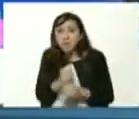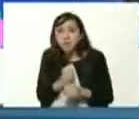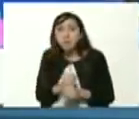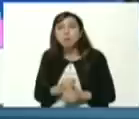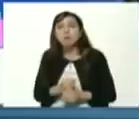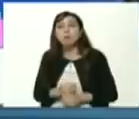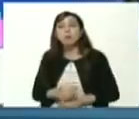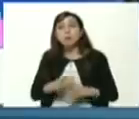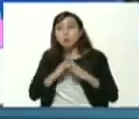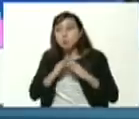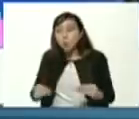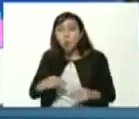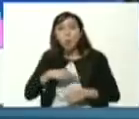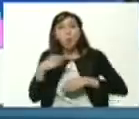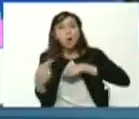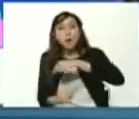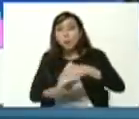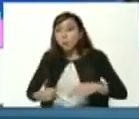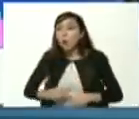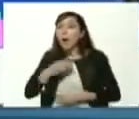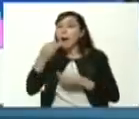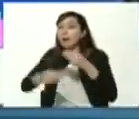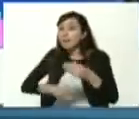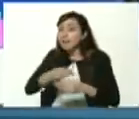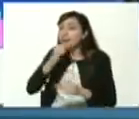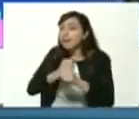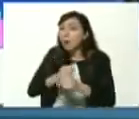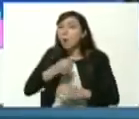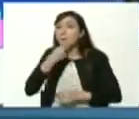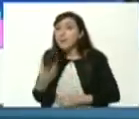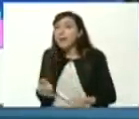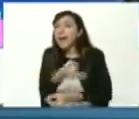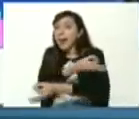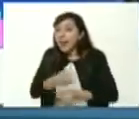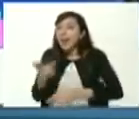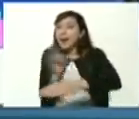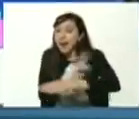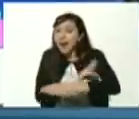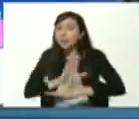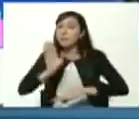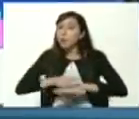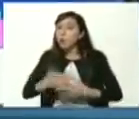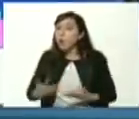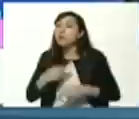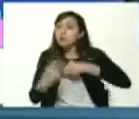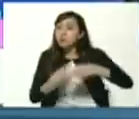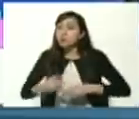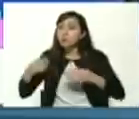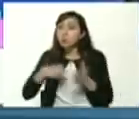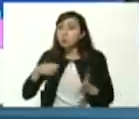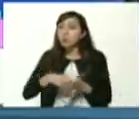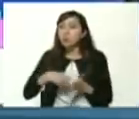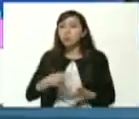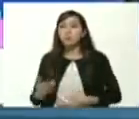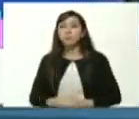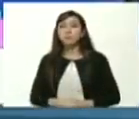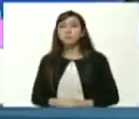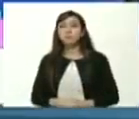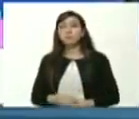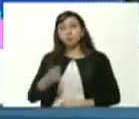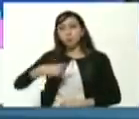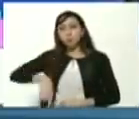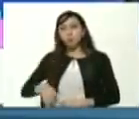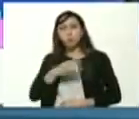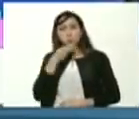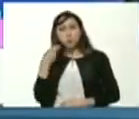decimos que las cosas en revolución hay que hacerlas bien con calidad y rápido por eso es una revolución muchachos